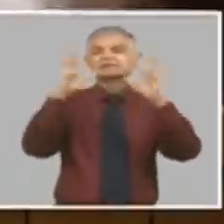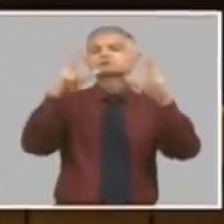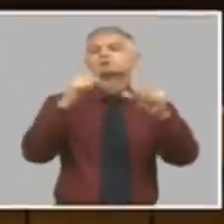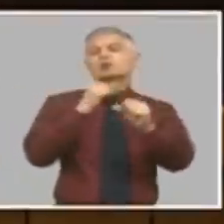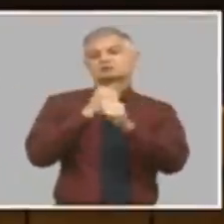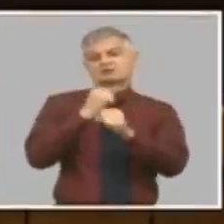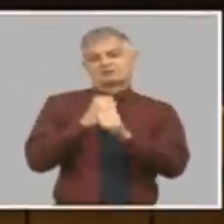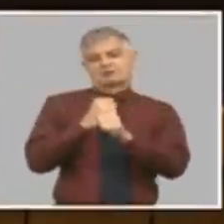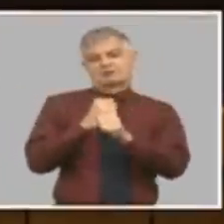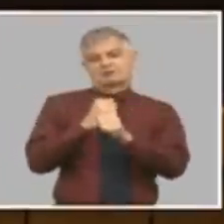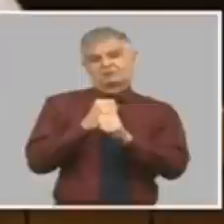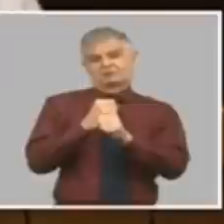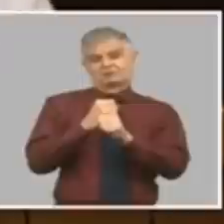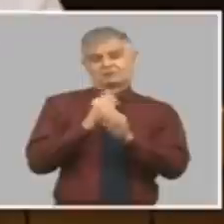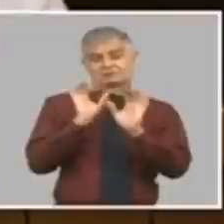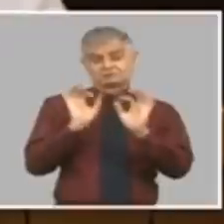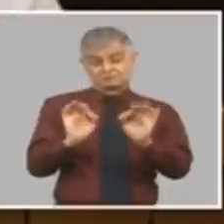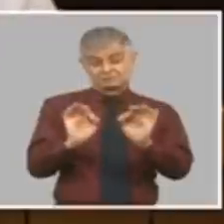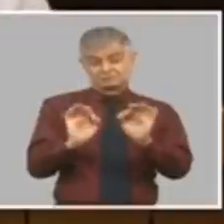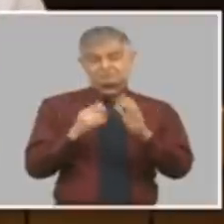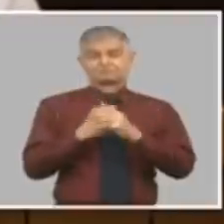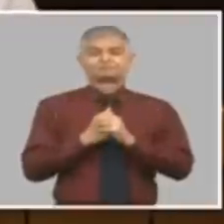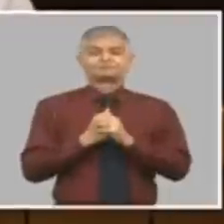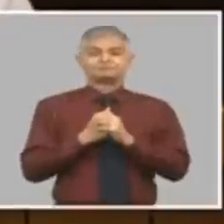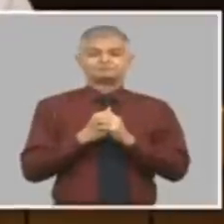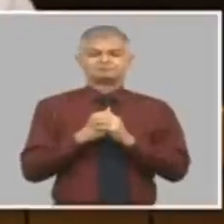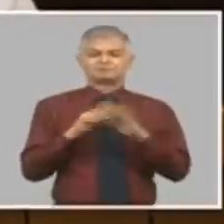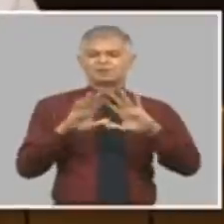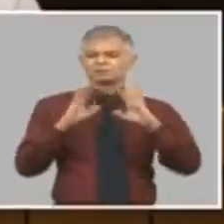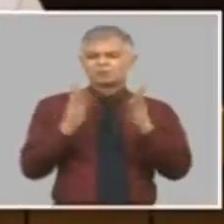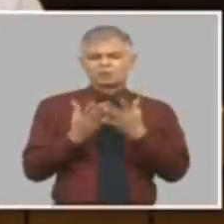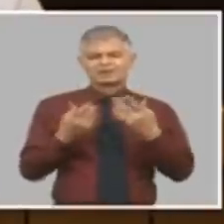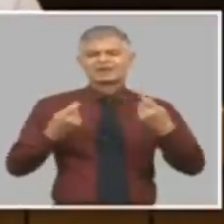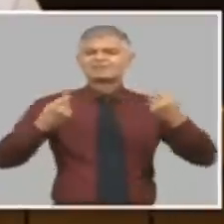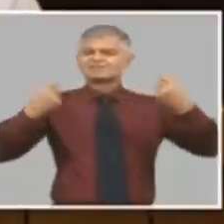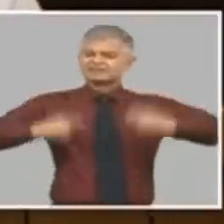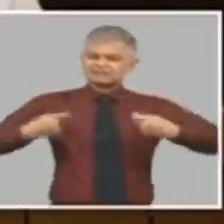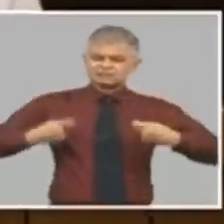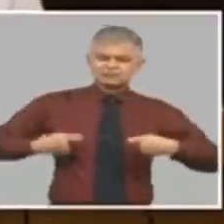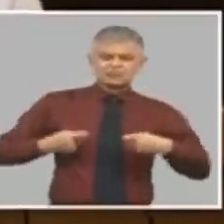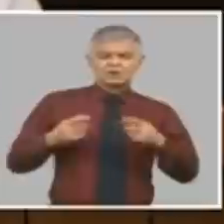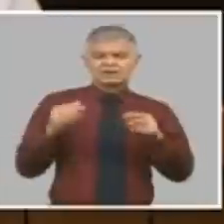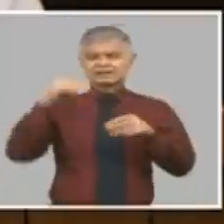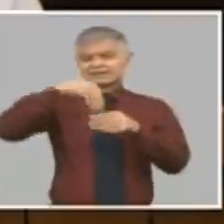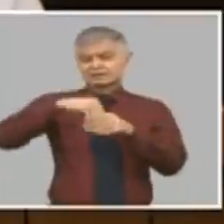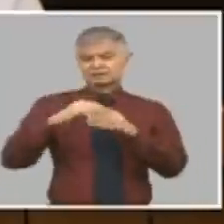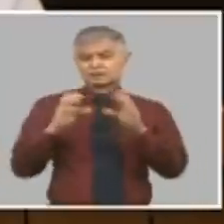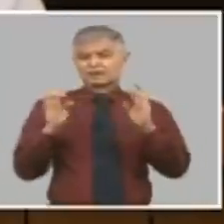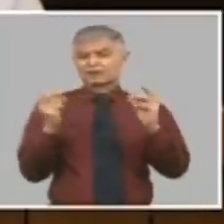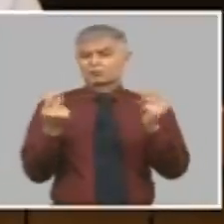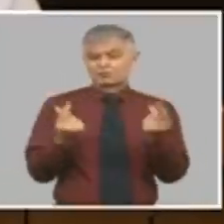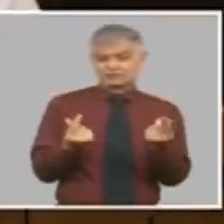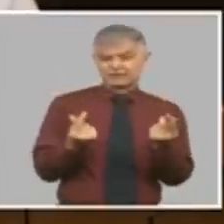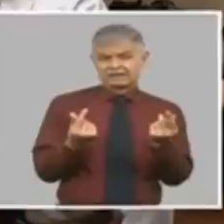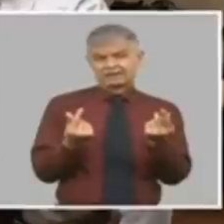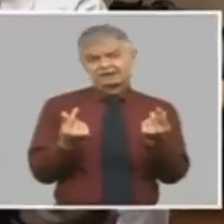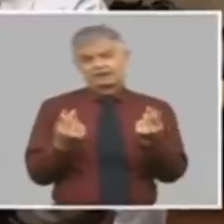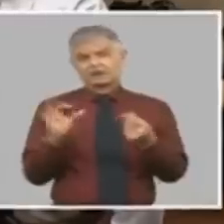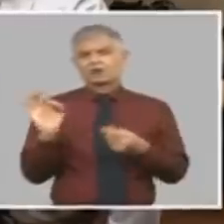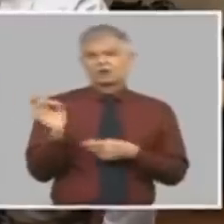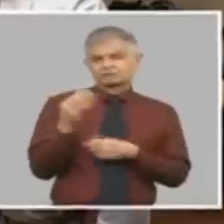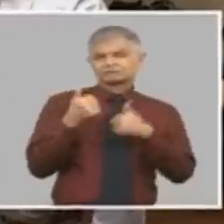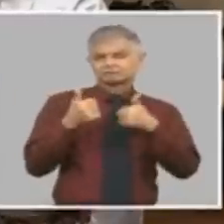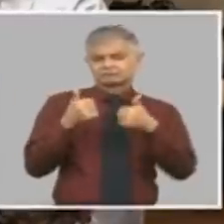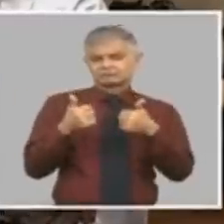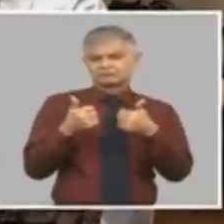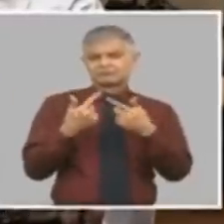el enfoque que dije al principio, todas correctas en su momento, pero evidentemente la principal fuente